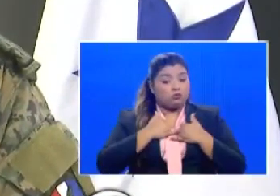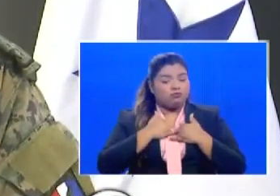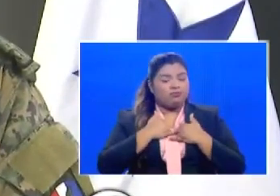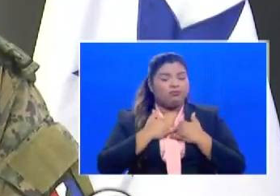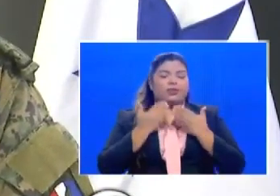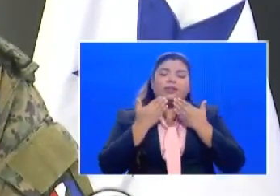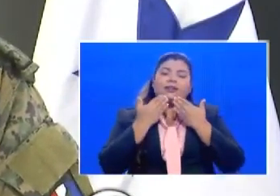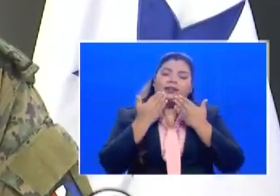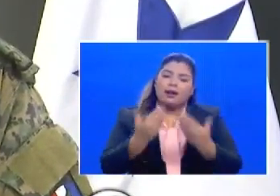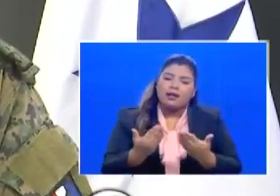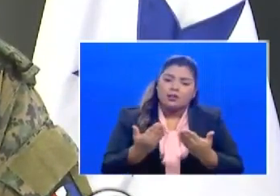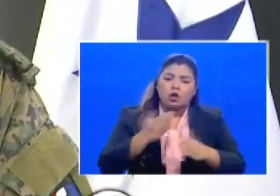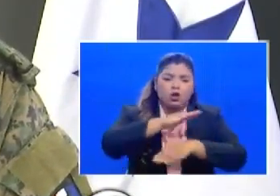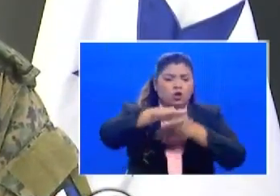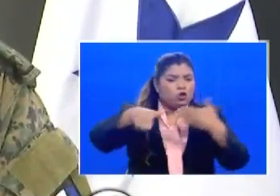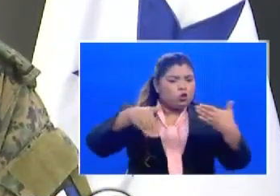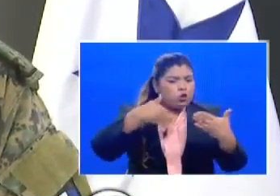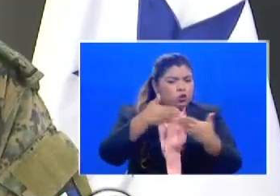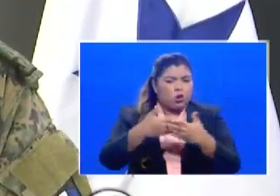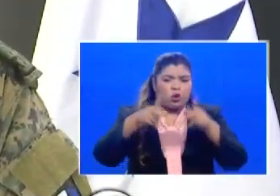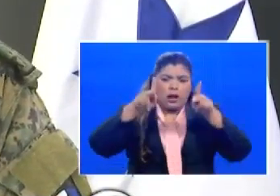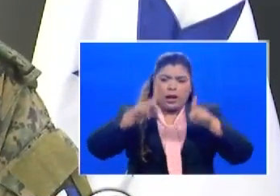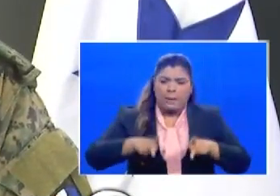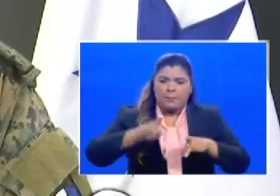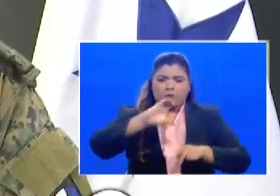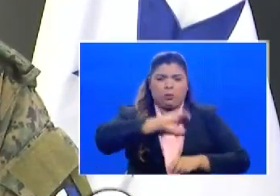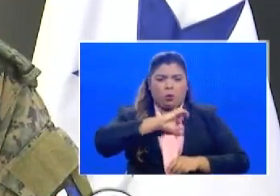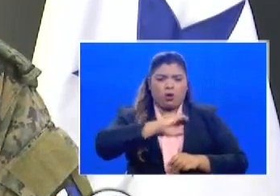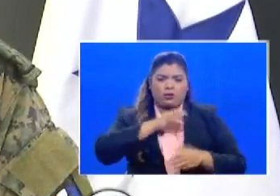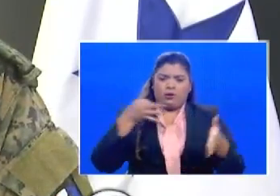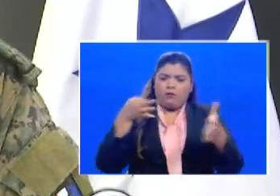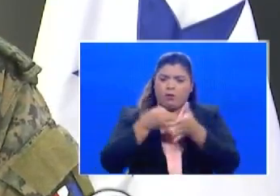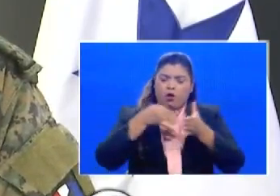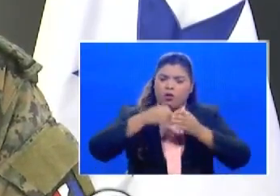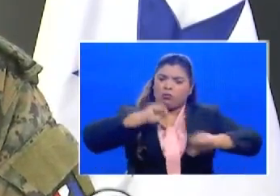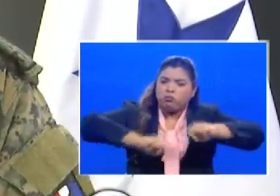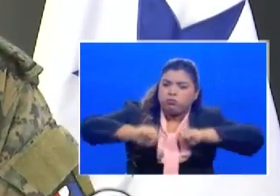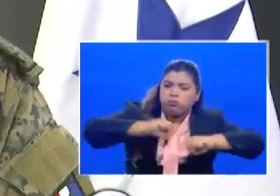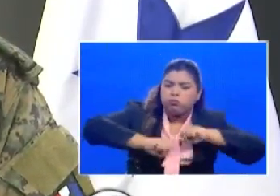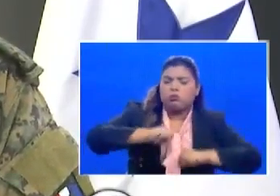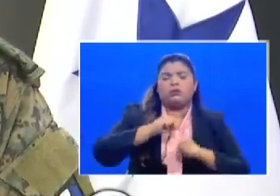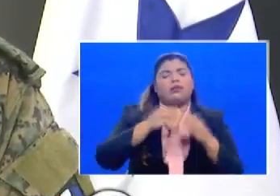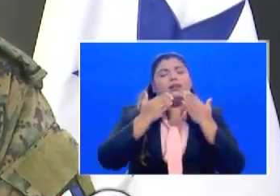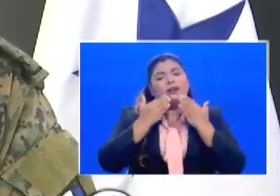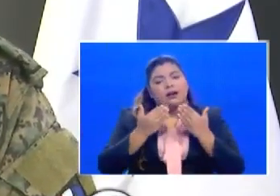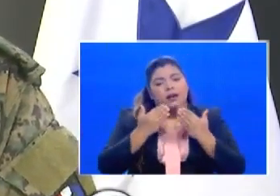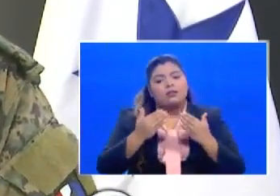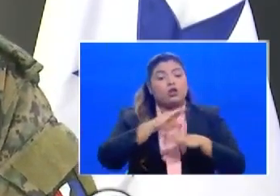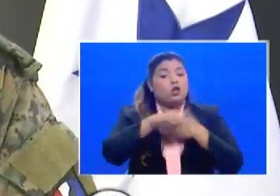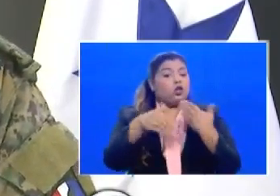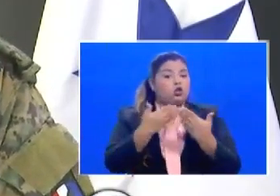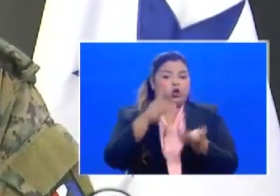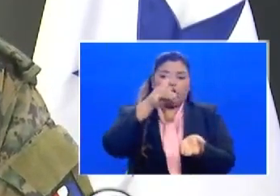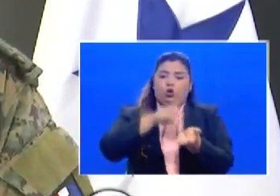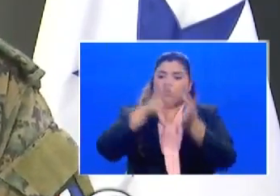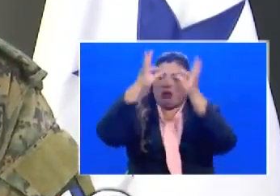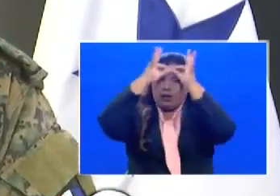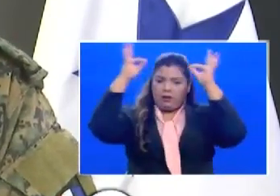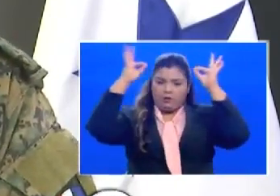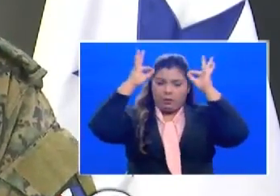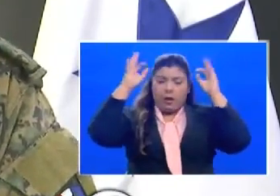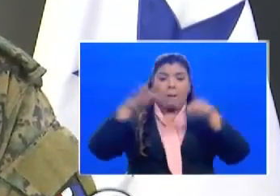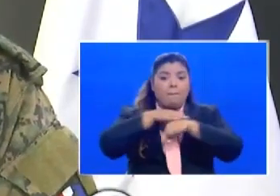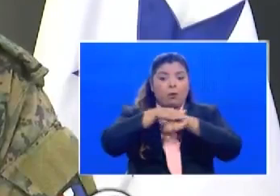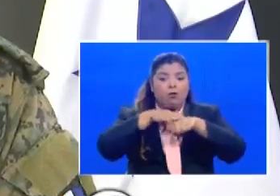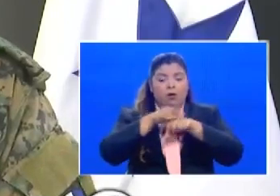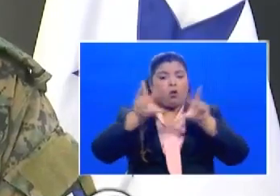a todos los hermanos guerreros de la fuerza pública y también a todos los héroes de la salud no bajemos